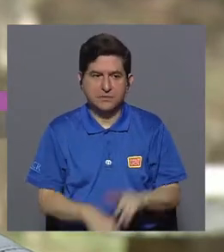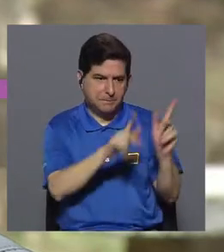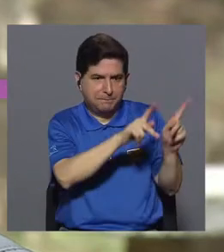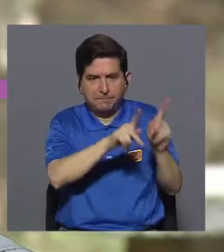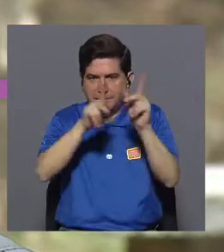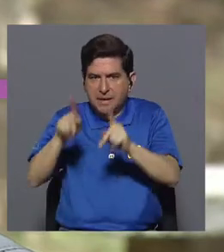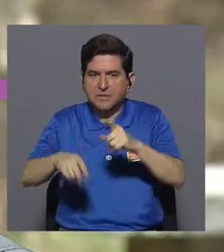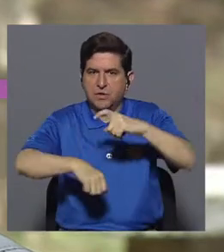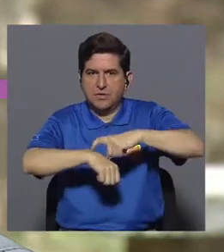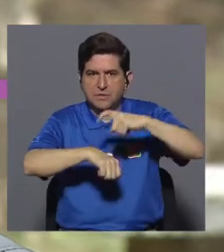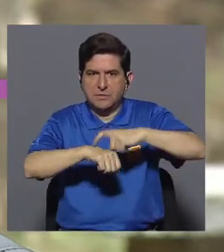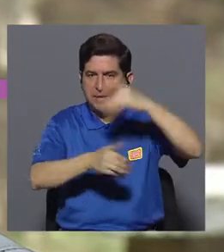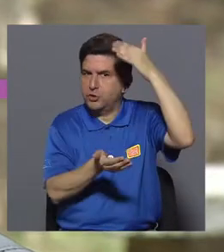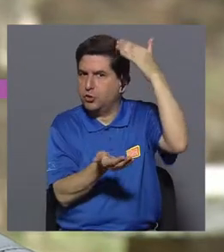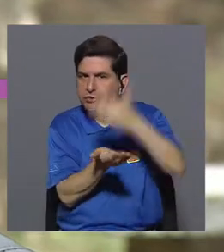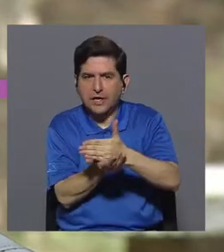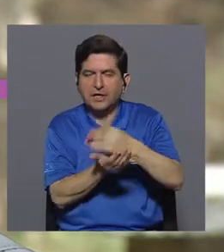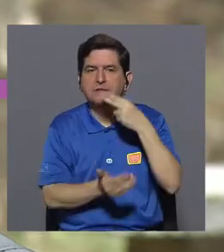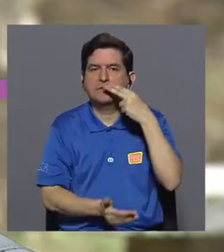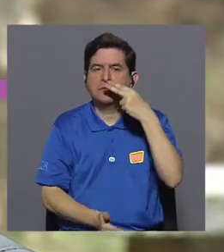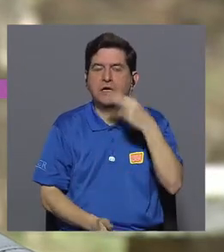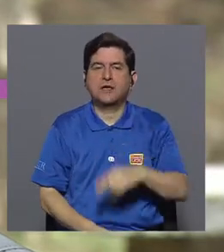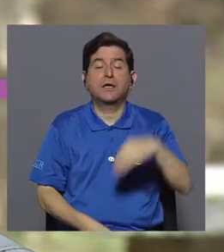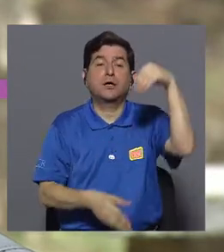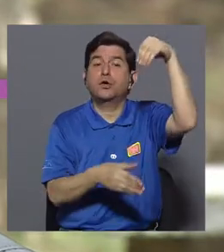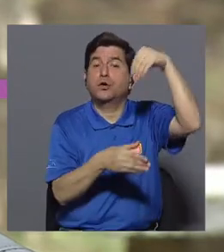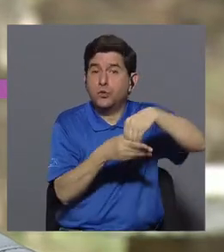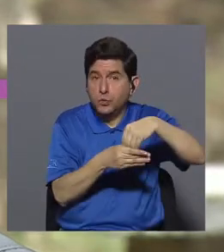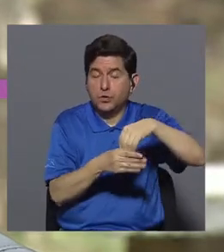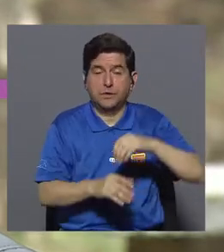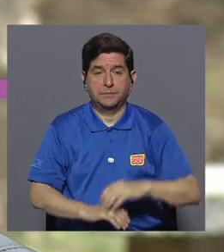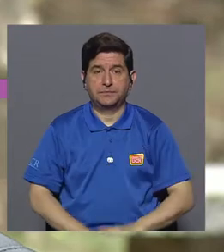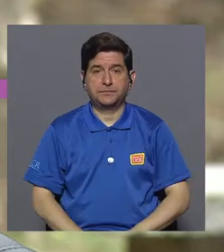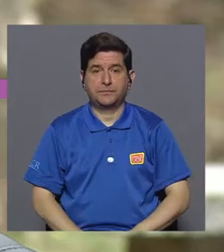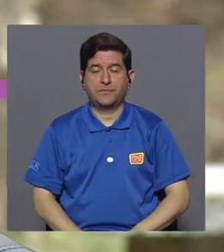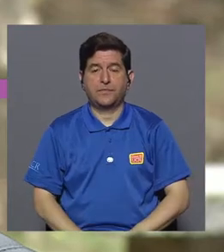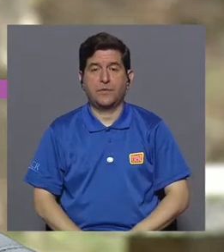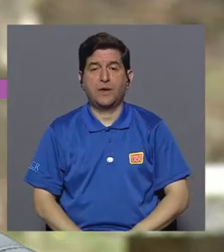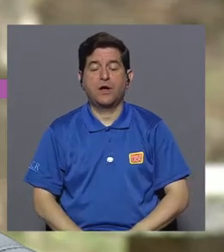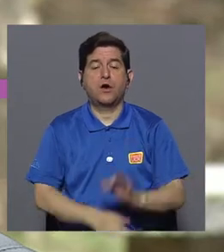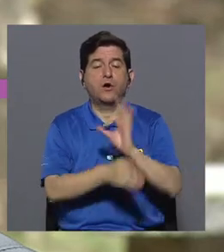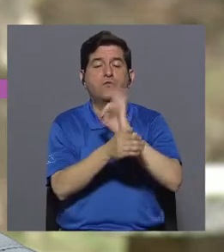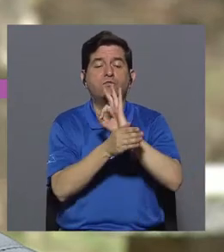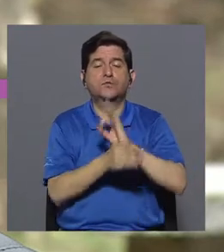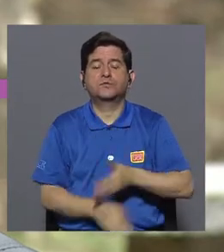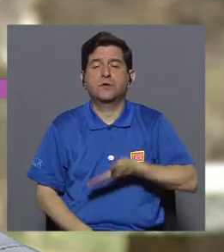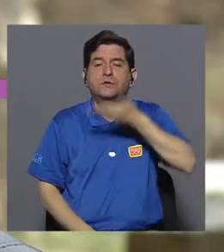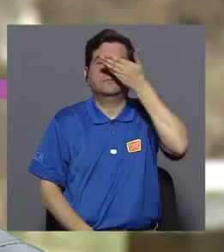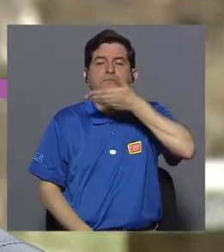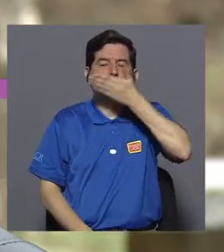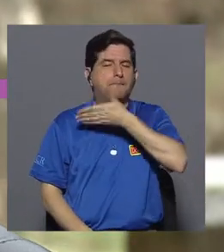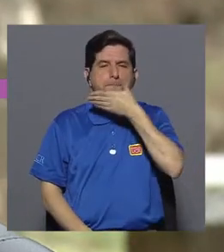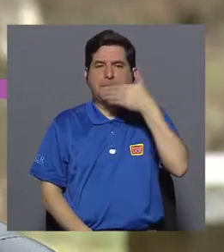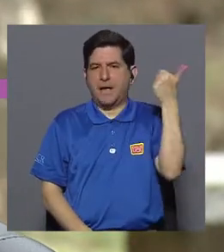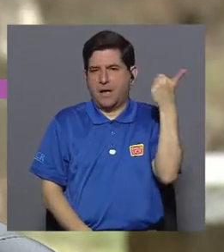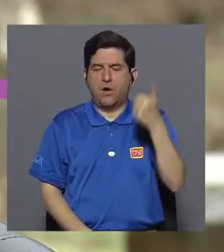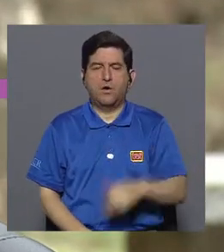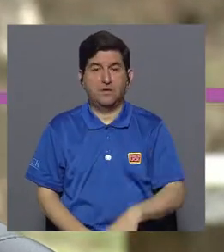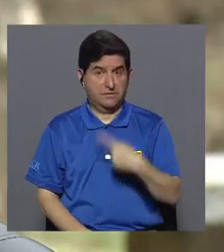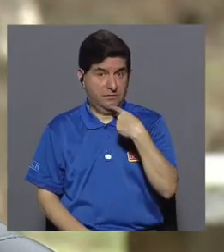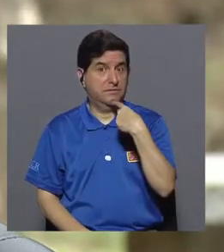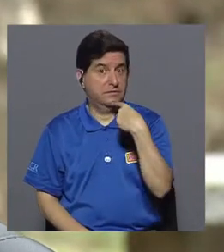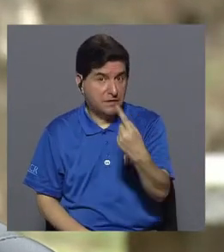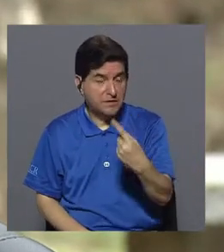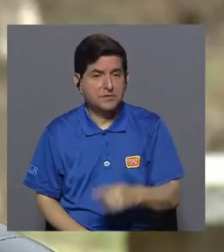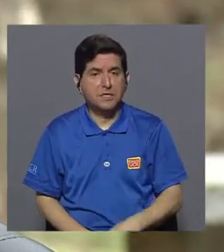usuarios al momento de dejar de fumar. Dentro de ellos podemos mencionar la función respiratoria, mejora muchísimo. Se dice que inclusive